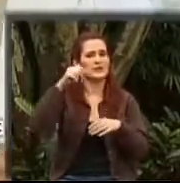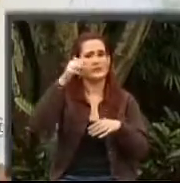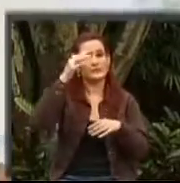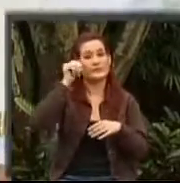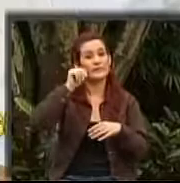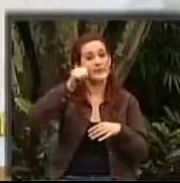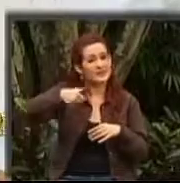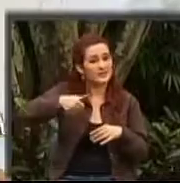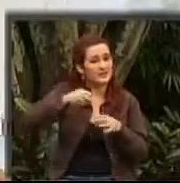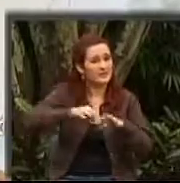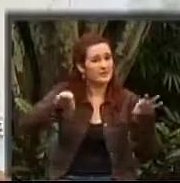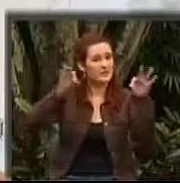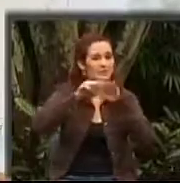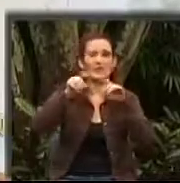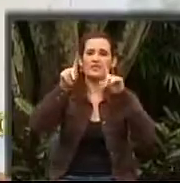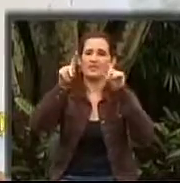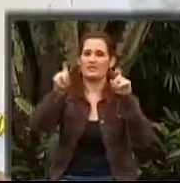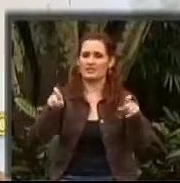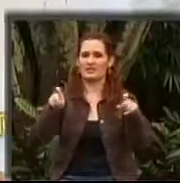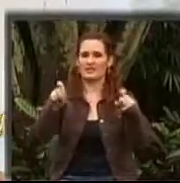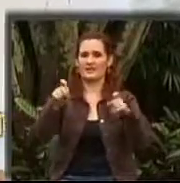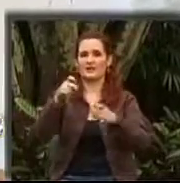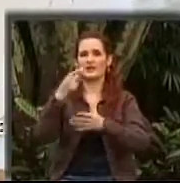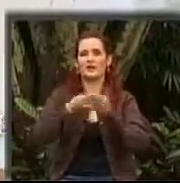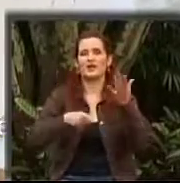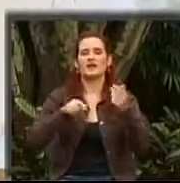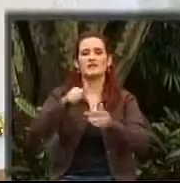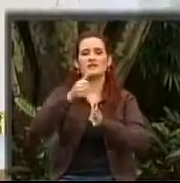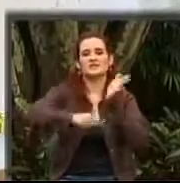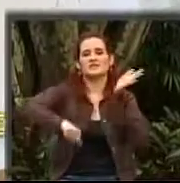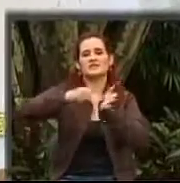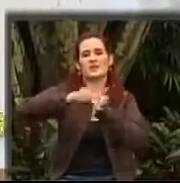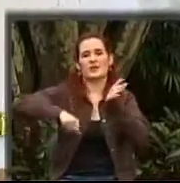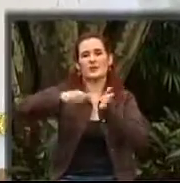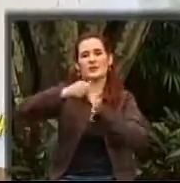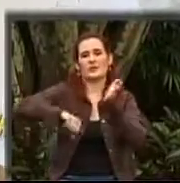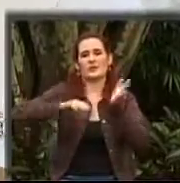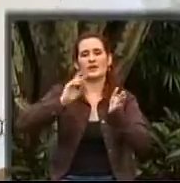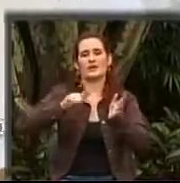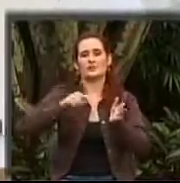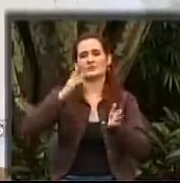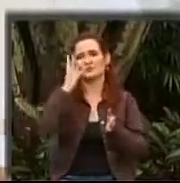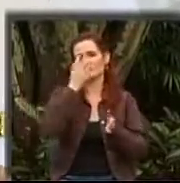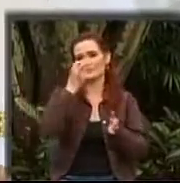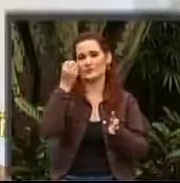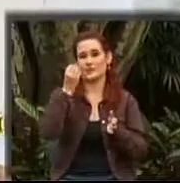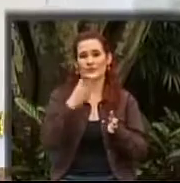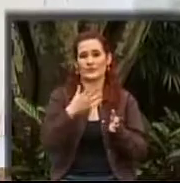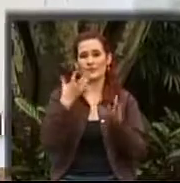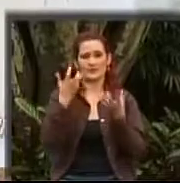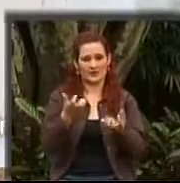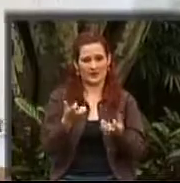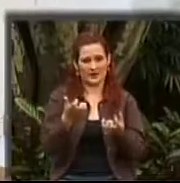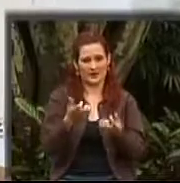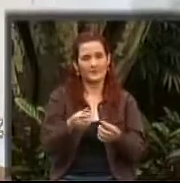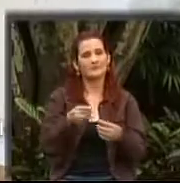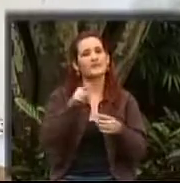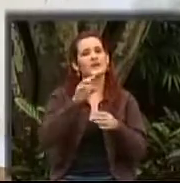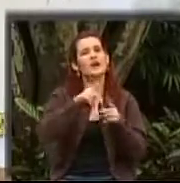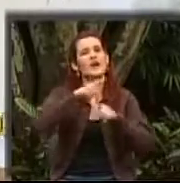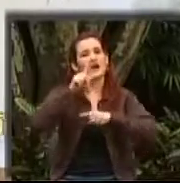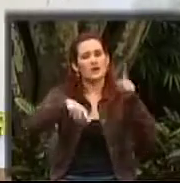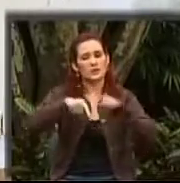y mañana no se pueden perder nuestro programa porque vamos a hablar sobre las cirugías estéticas y de todas las clínicas